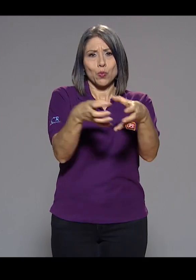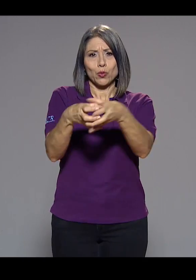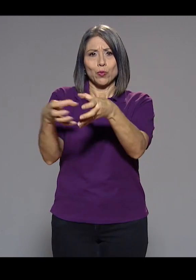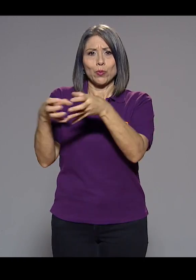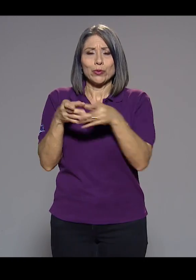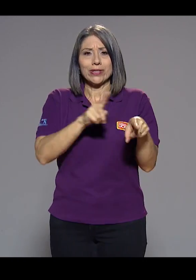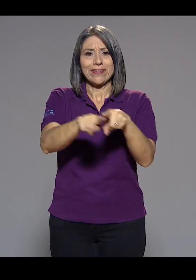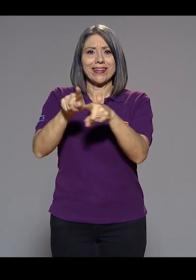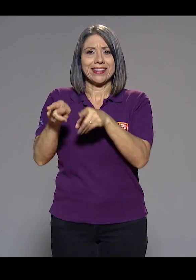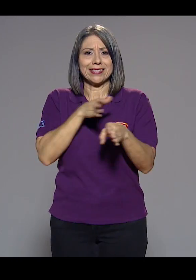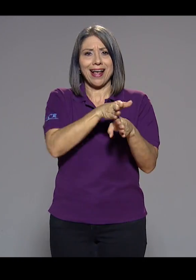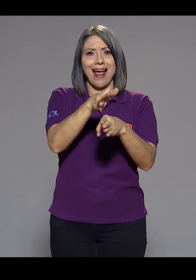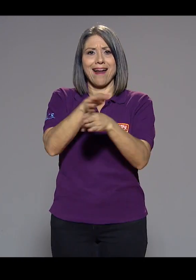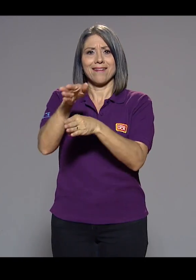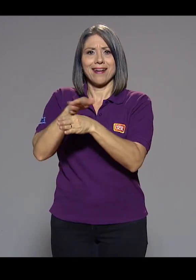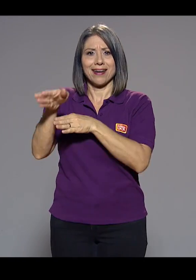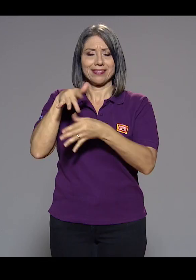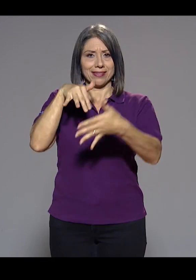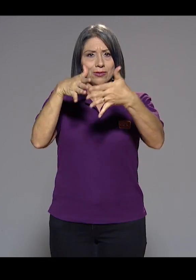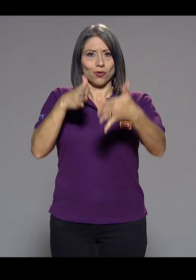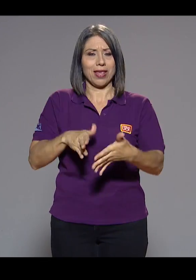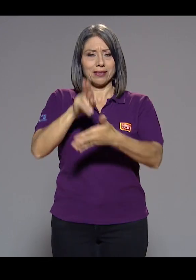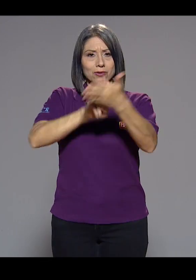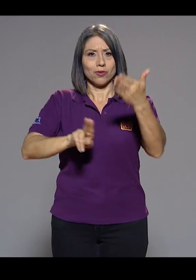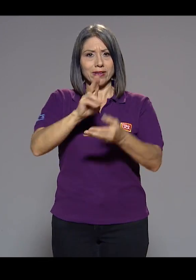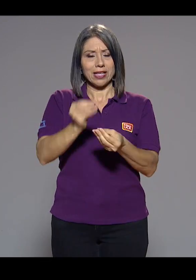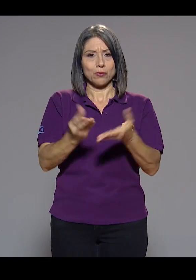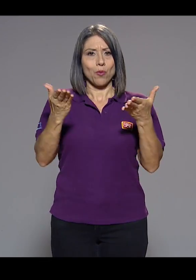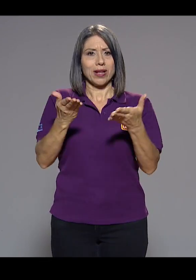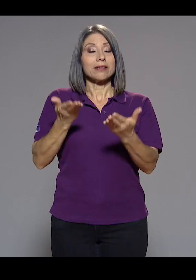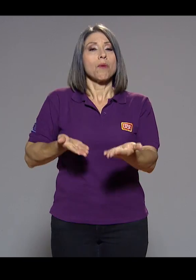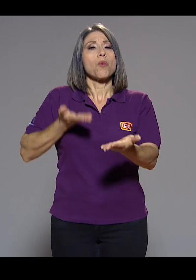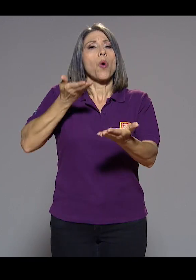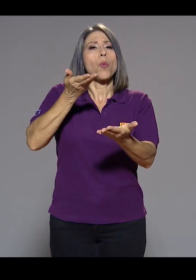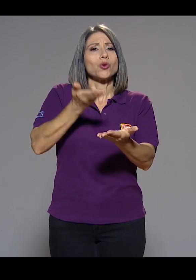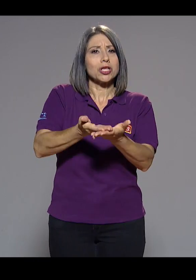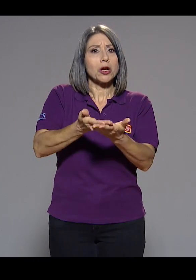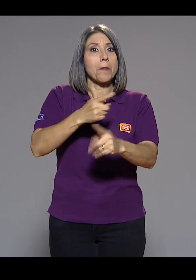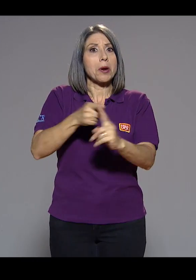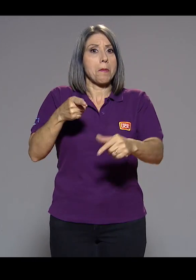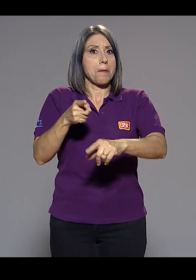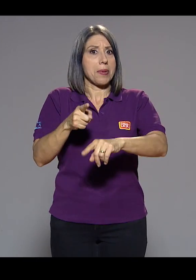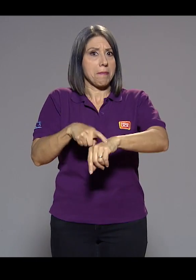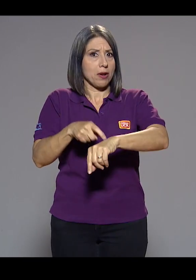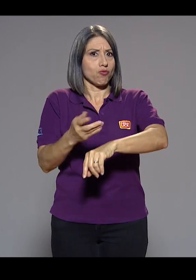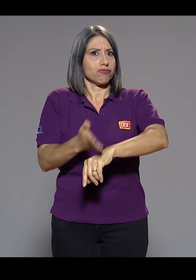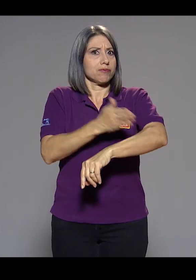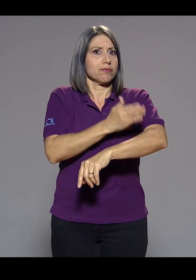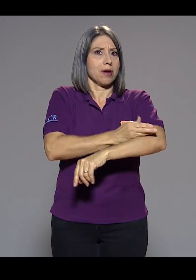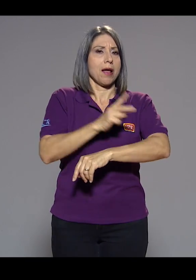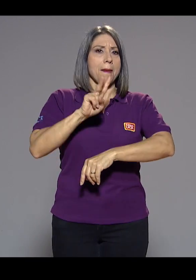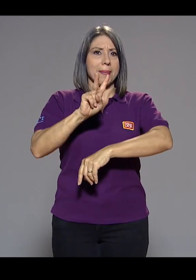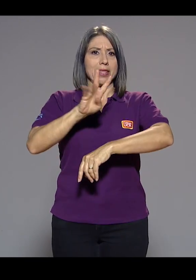estudiantes de las universidades públicas propusieron después de una intensa jornada de 24 horas.